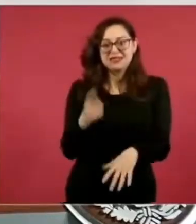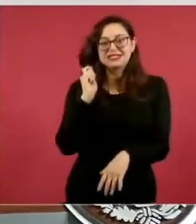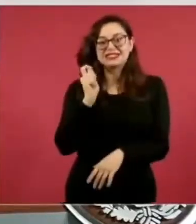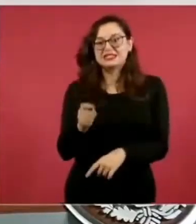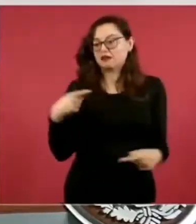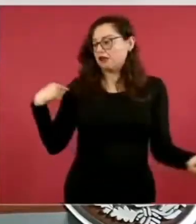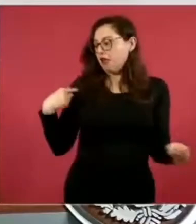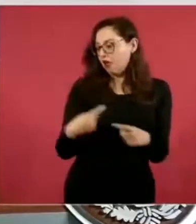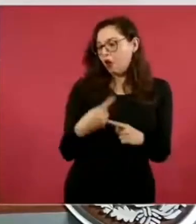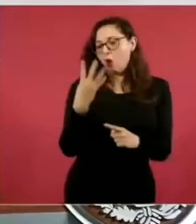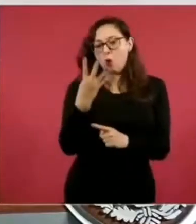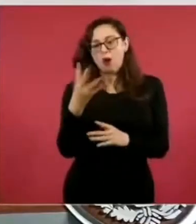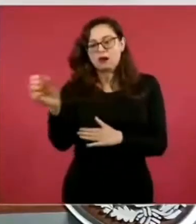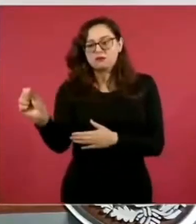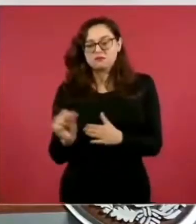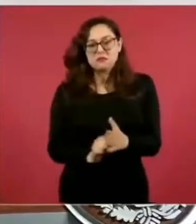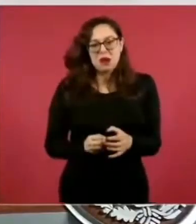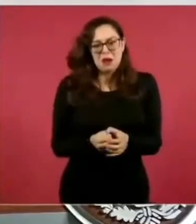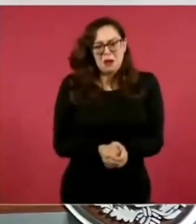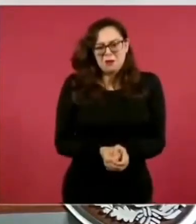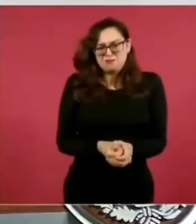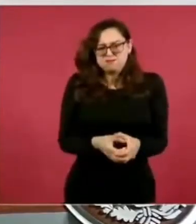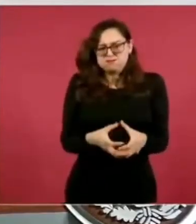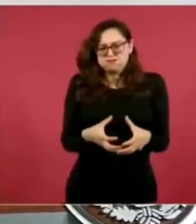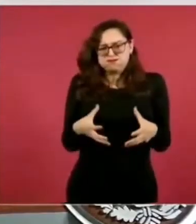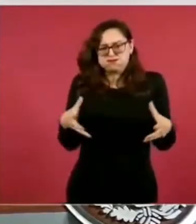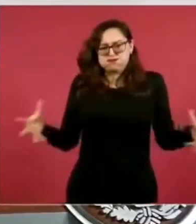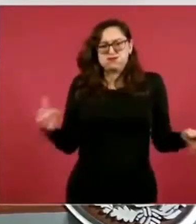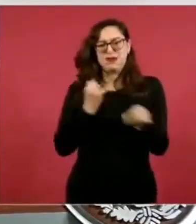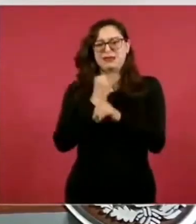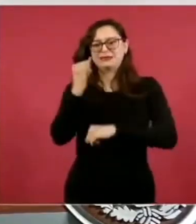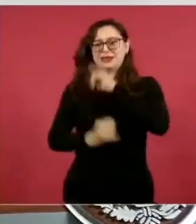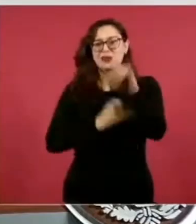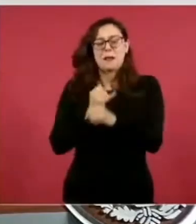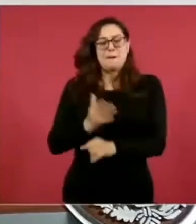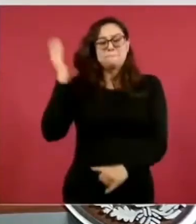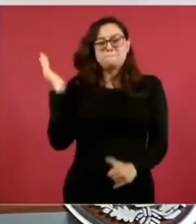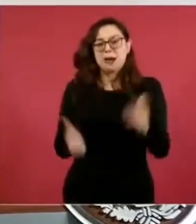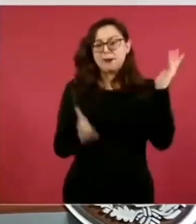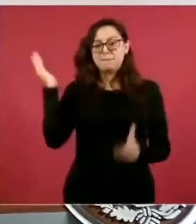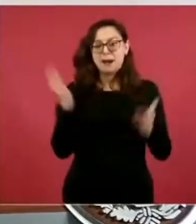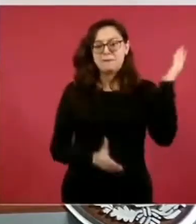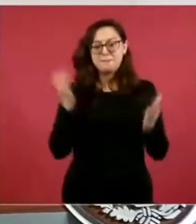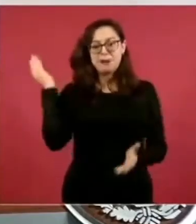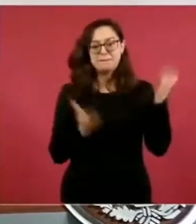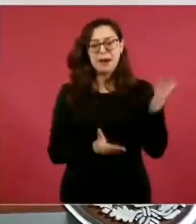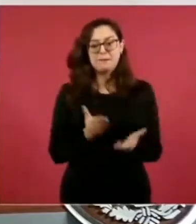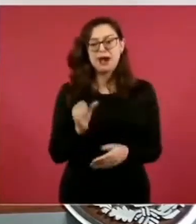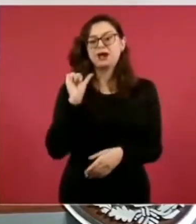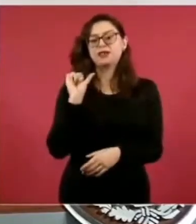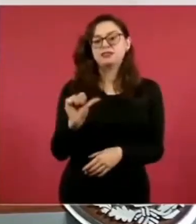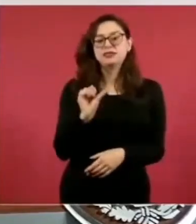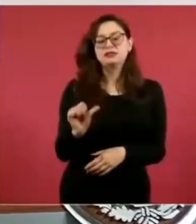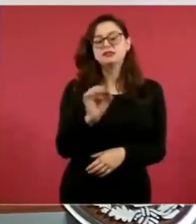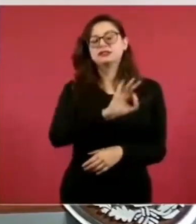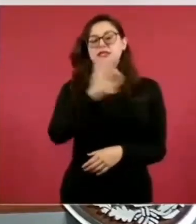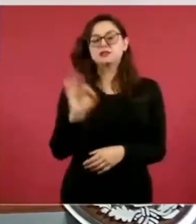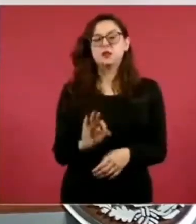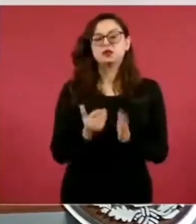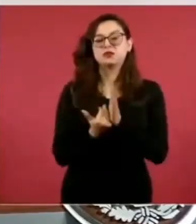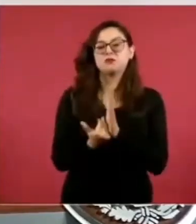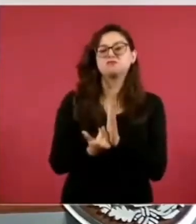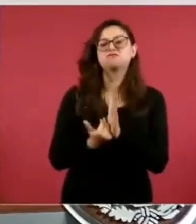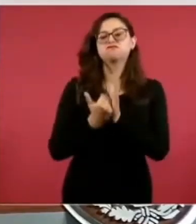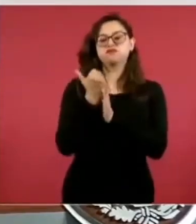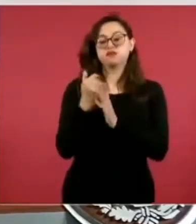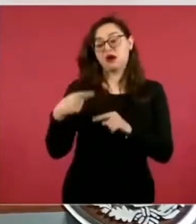meses el número de pasajeras y pasajeros internacionales se multiplicó 16 veces y la proyección es fabulosa. Este año